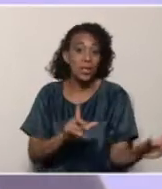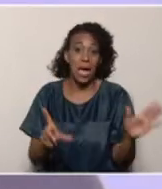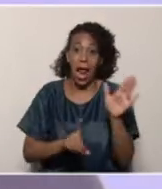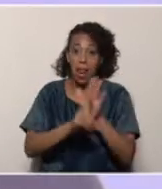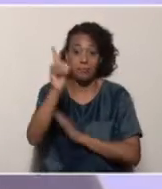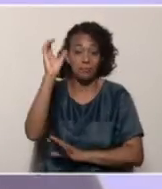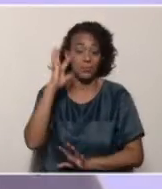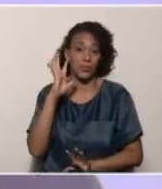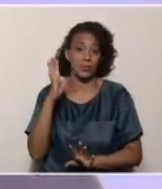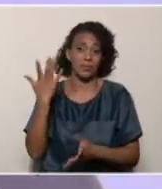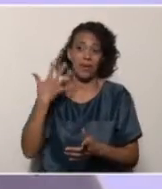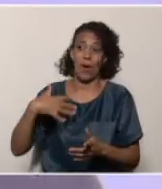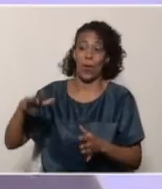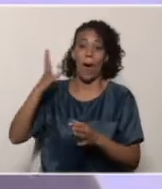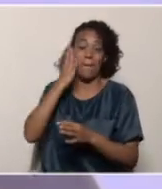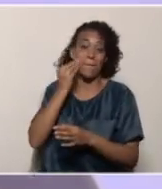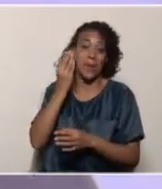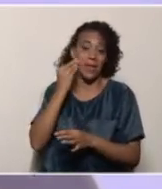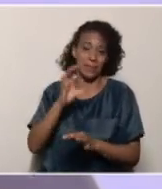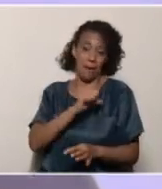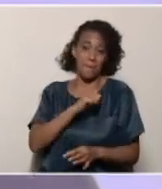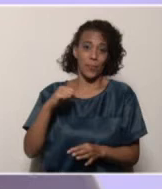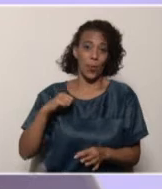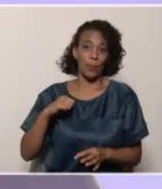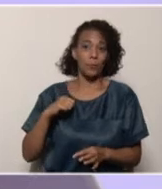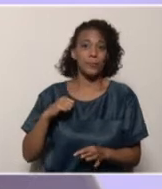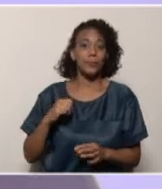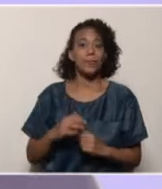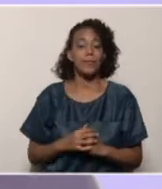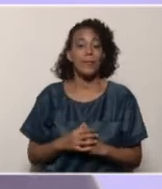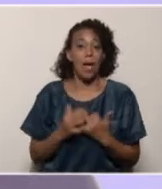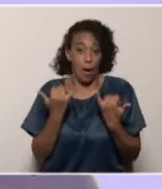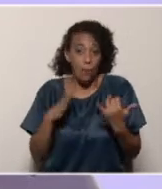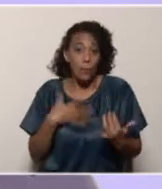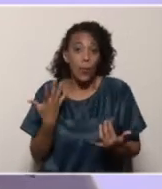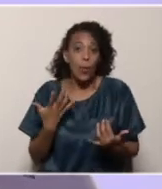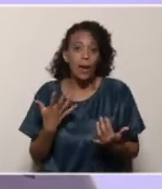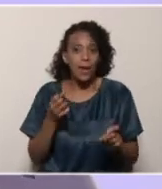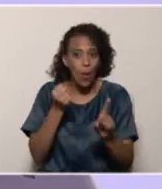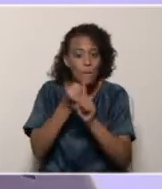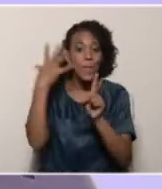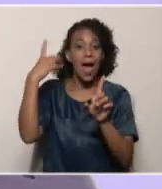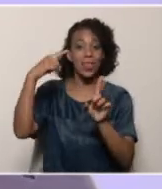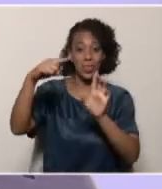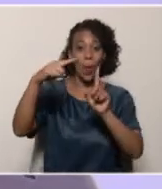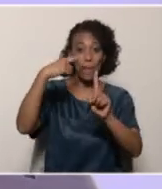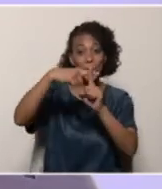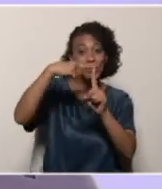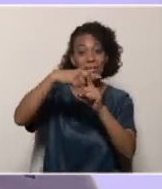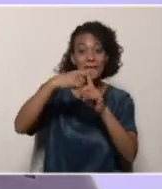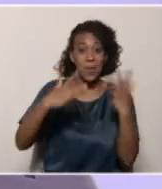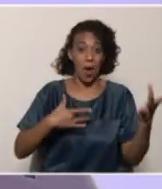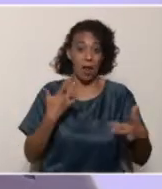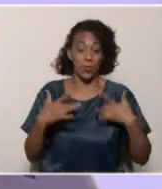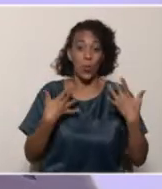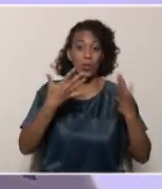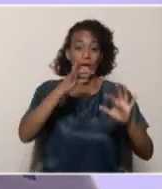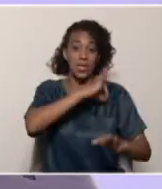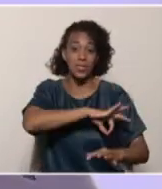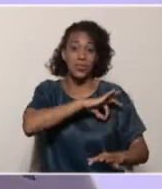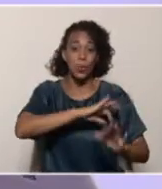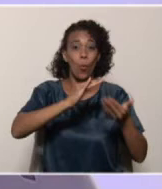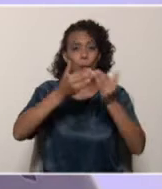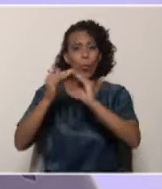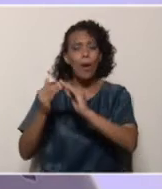desarrollan desde su experiencia personal, pero que en este caso puede tener un impacto dentro de las actividades sociocomunitarias